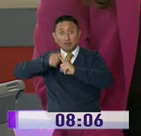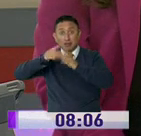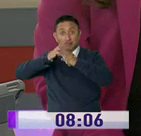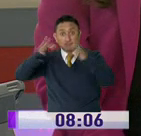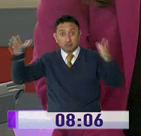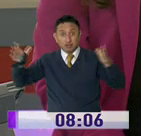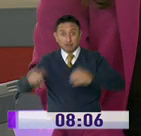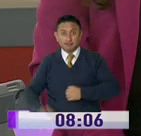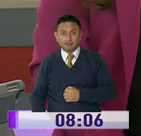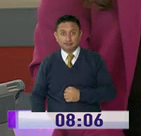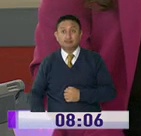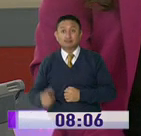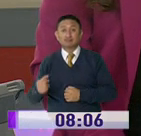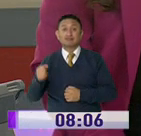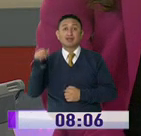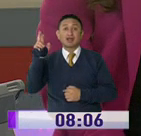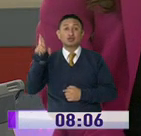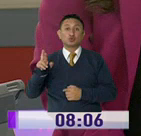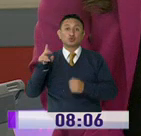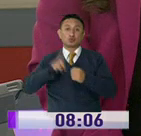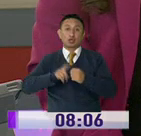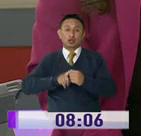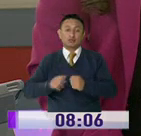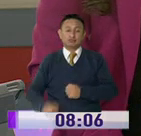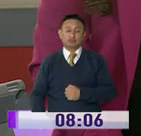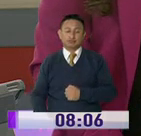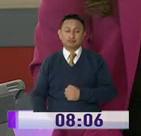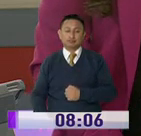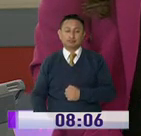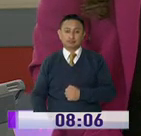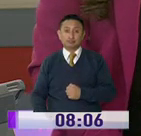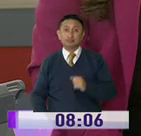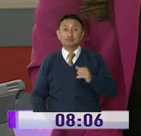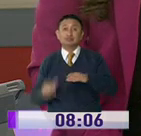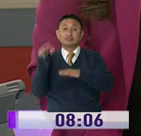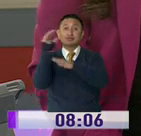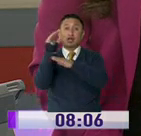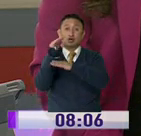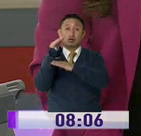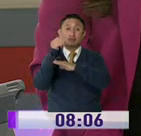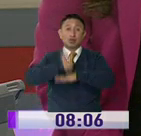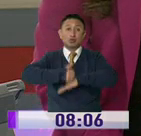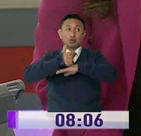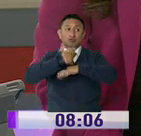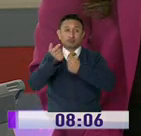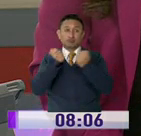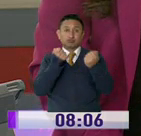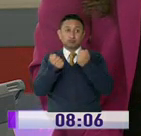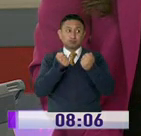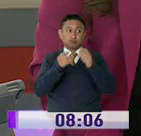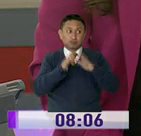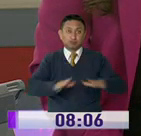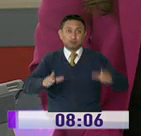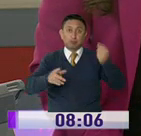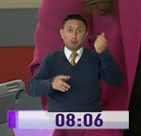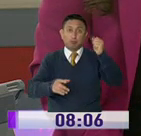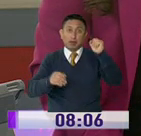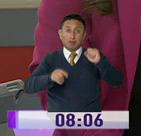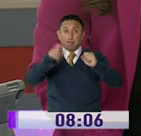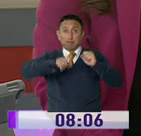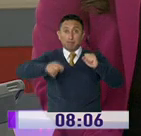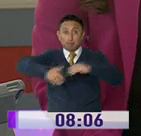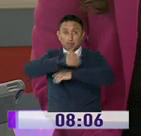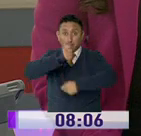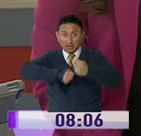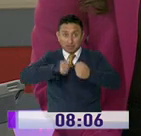mayorista, ubicado al sur de la capital. En tanto, en San Roque, las autoridades realizaron un operativo de control de precios y desalojo al